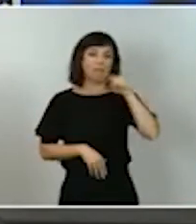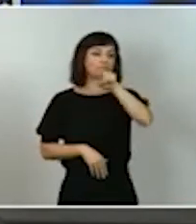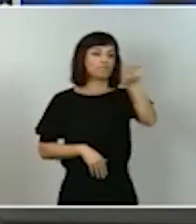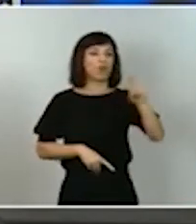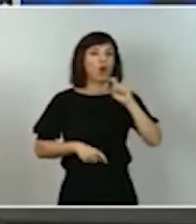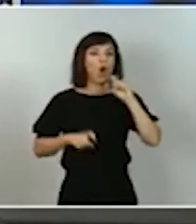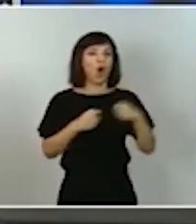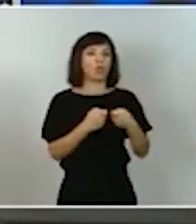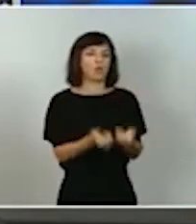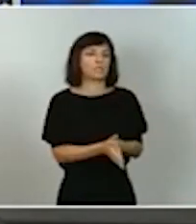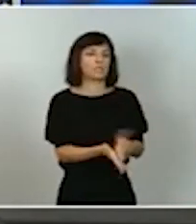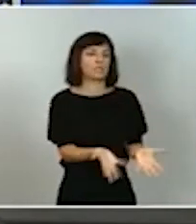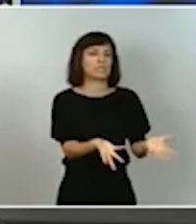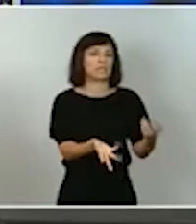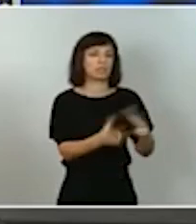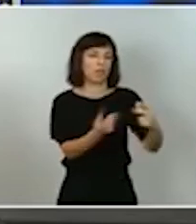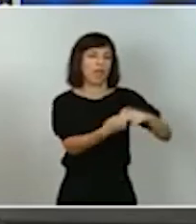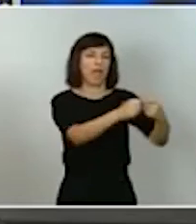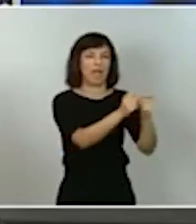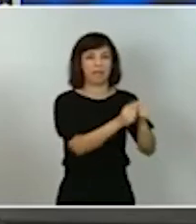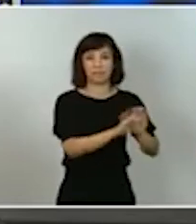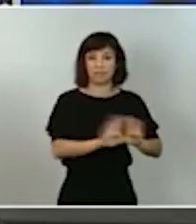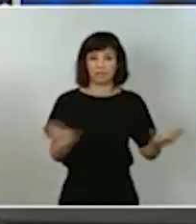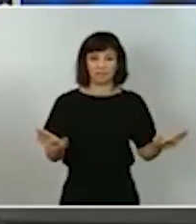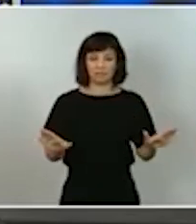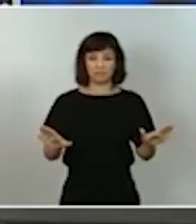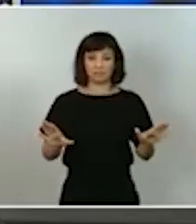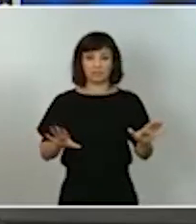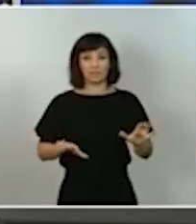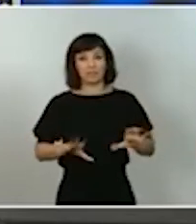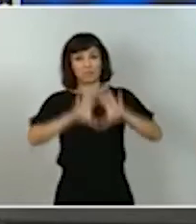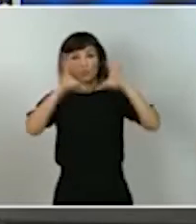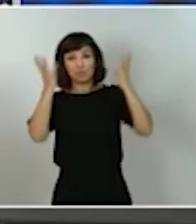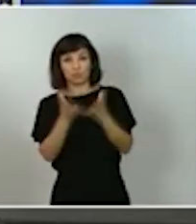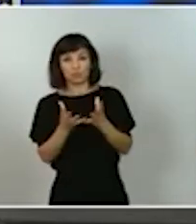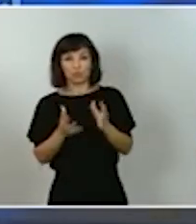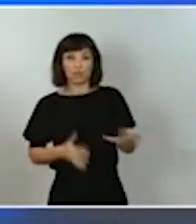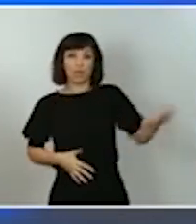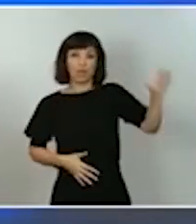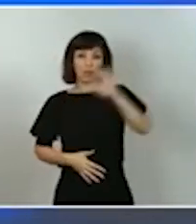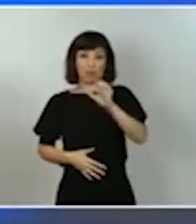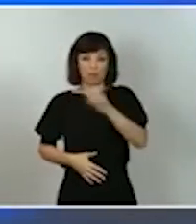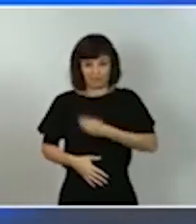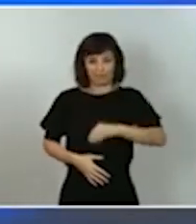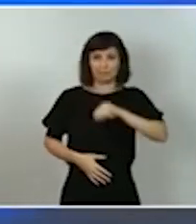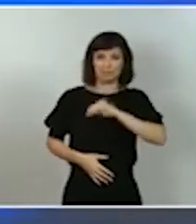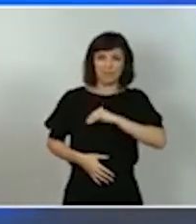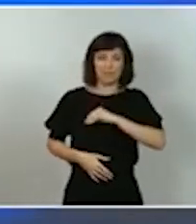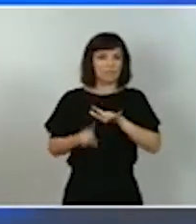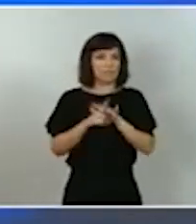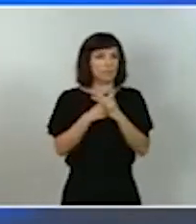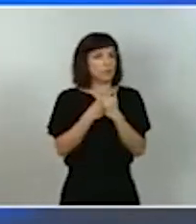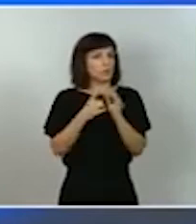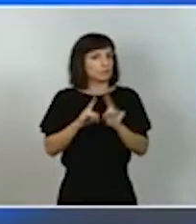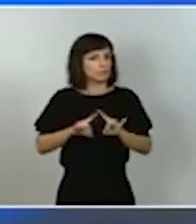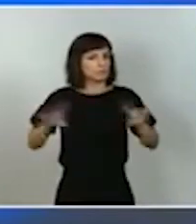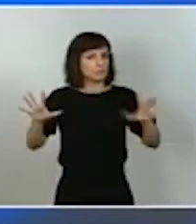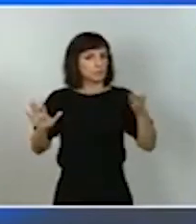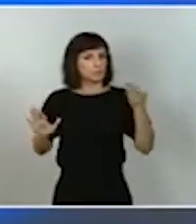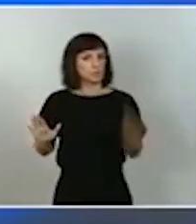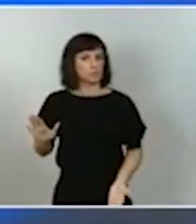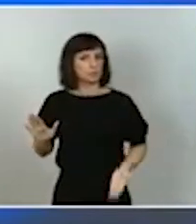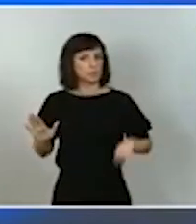el mundo Europa y por ende nuestro país se haya en una encrucijada decisiva y esto es lo que me gustaría